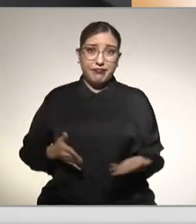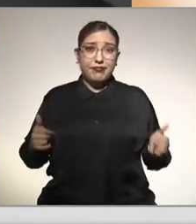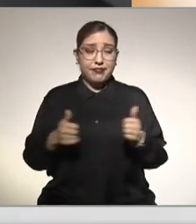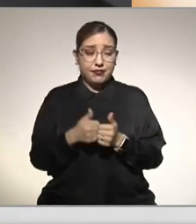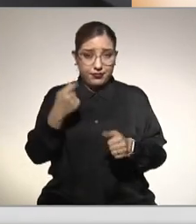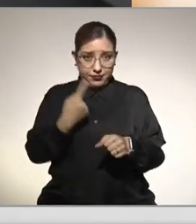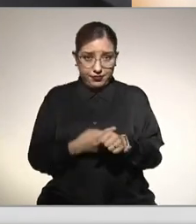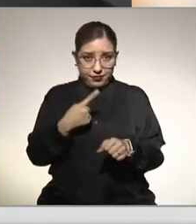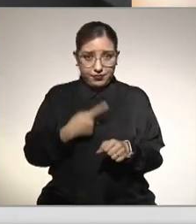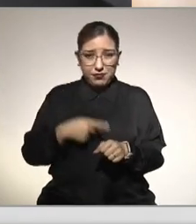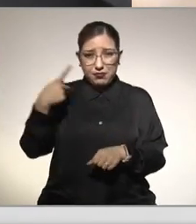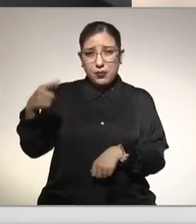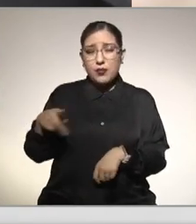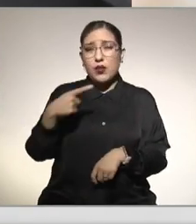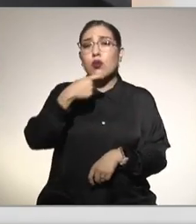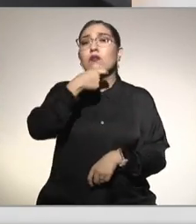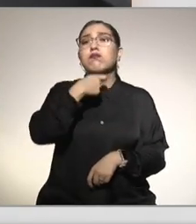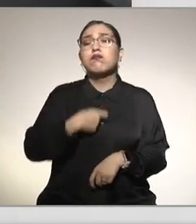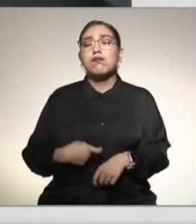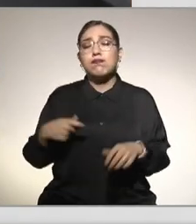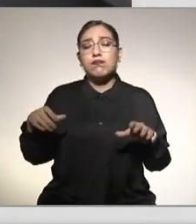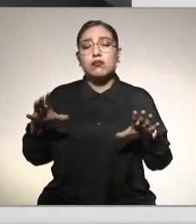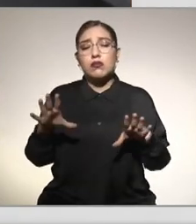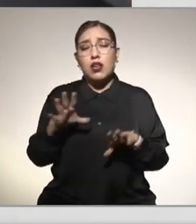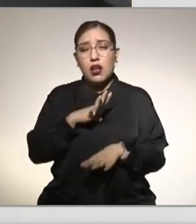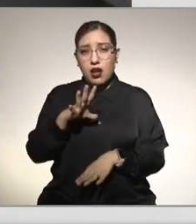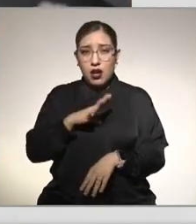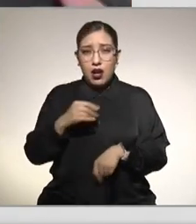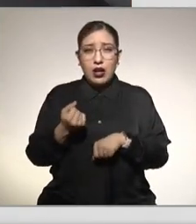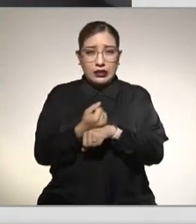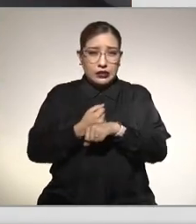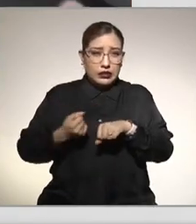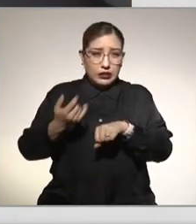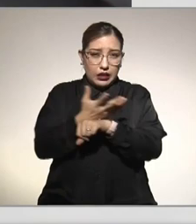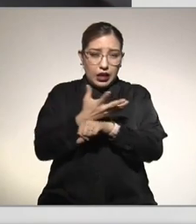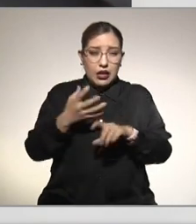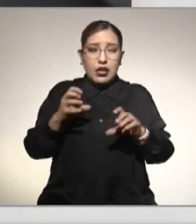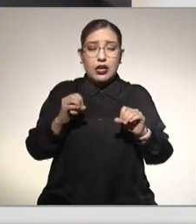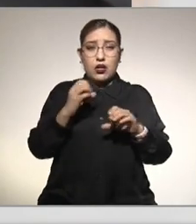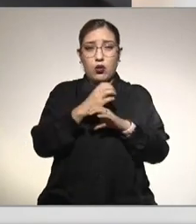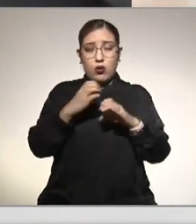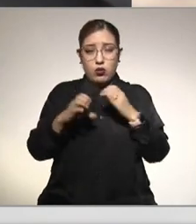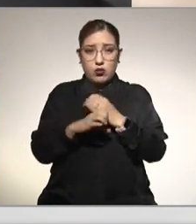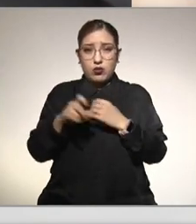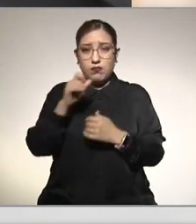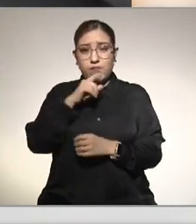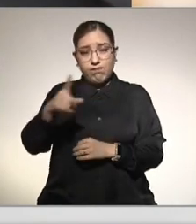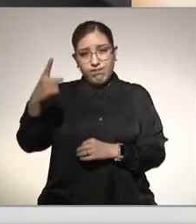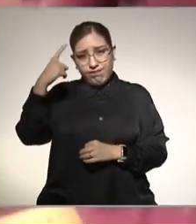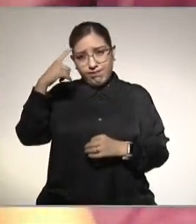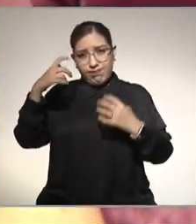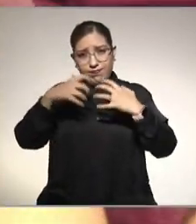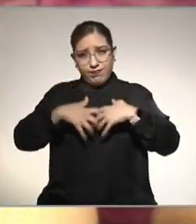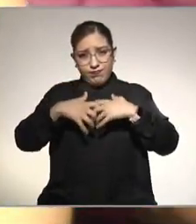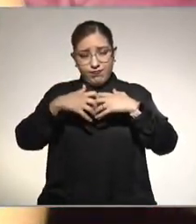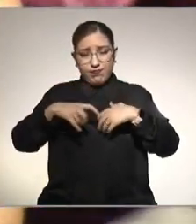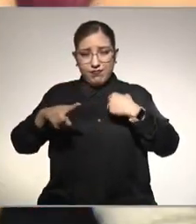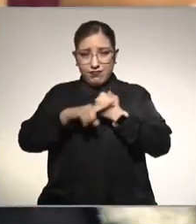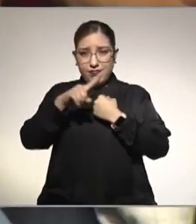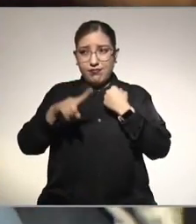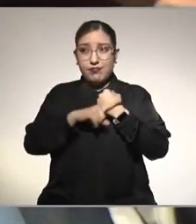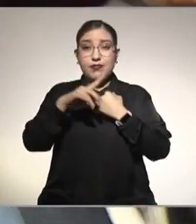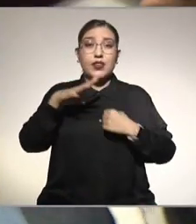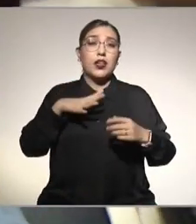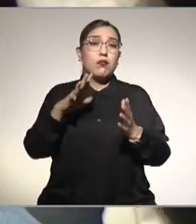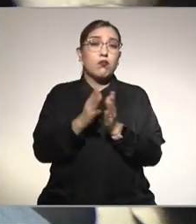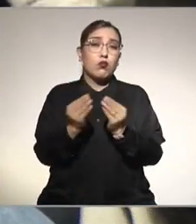sangrado de tubo digestivo, la presencia de líquido de asitis, la presencia de alteraciones de conciencia o encefalopatía. Hay una gran cantidad de